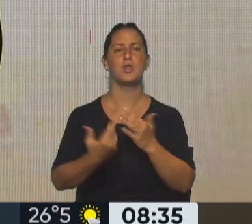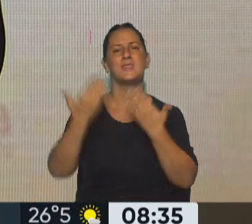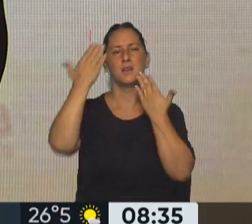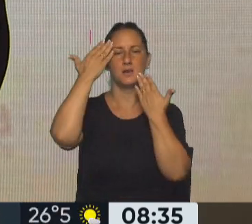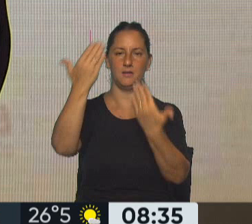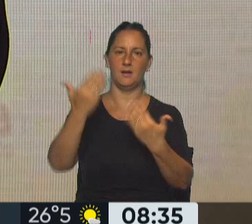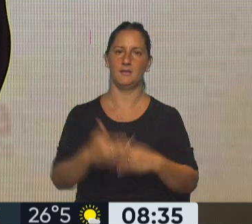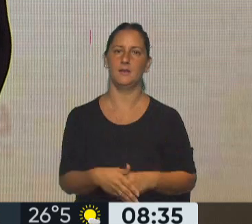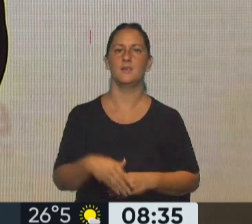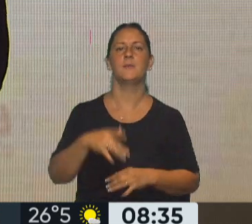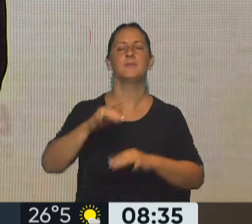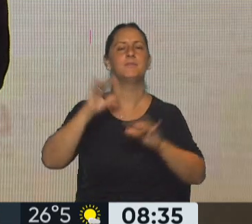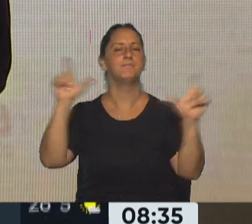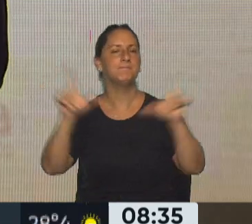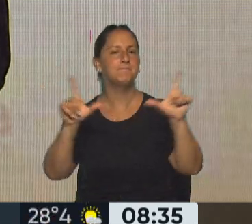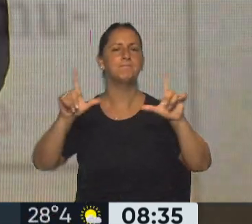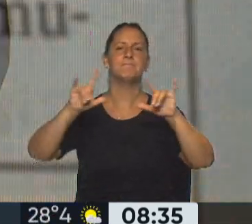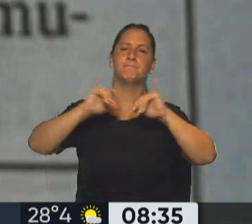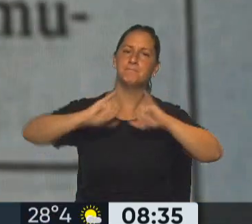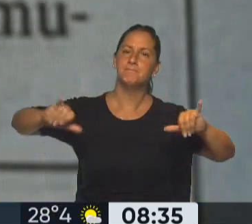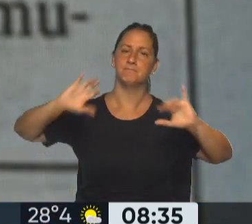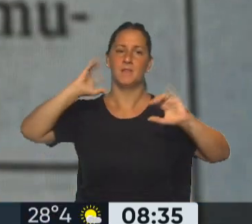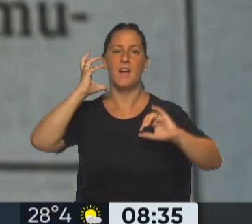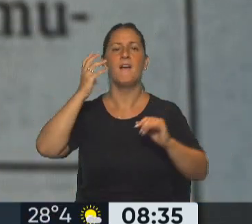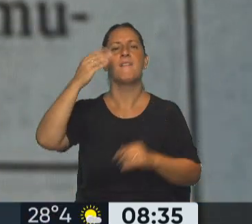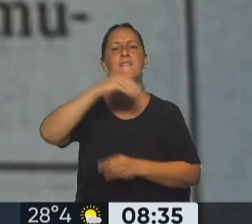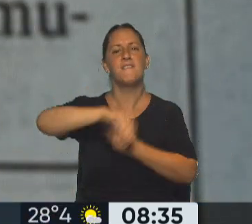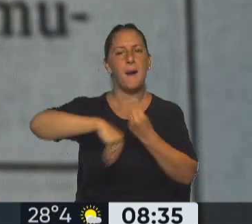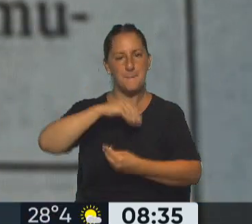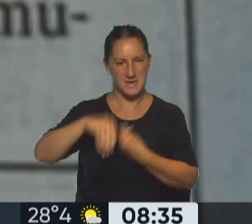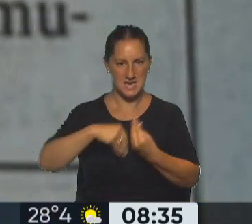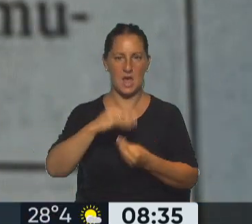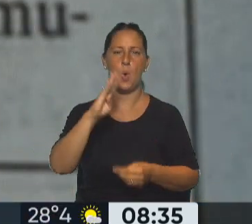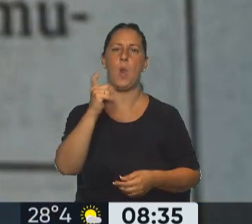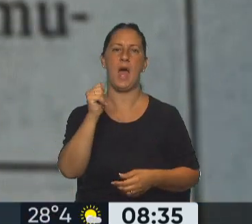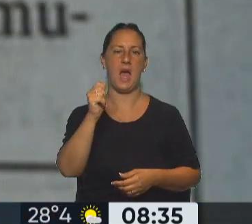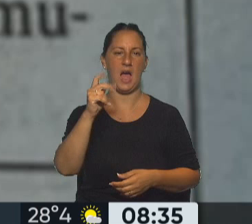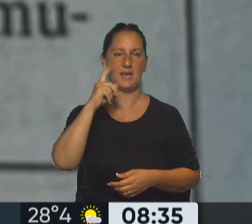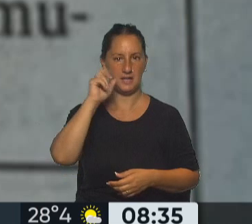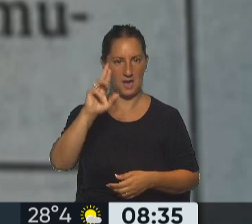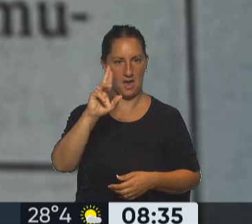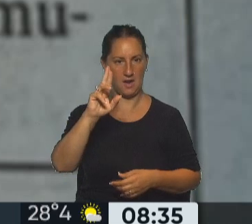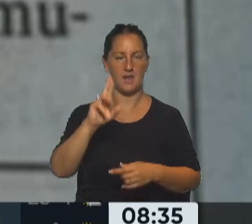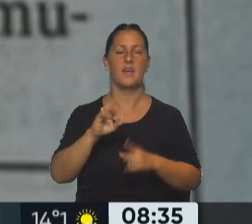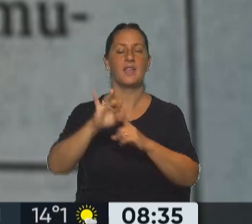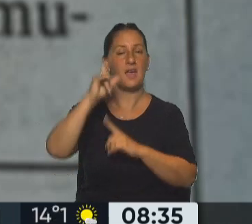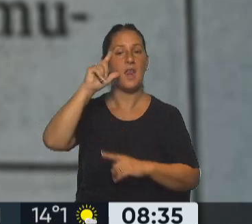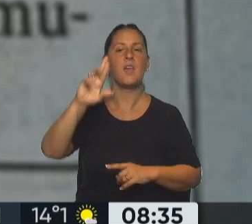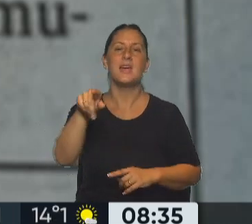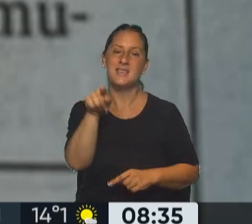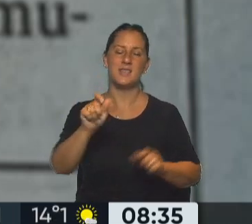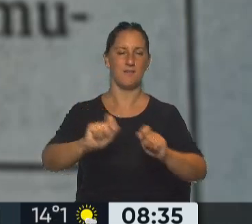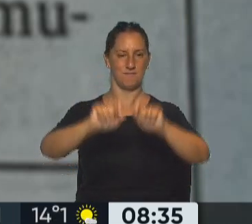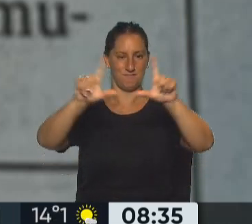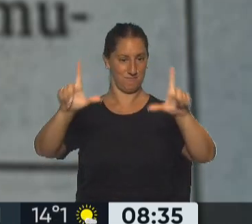a través de medios de comunicación a la familia de Carlos Blackier. Bueno, los antecedentes de Blackier son conocidos. Esta es la publicación